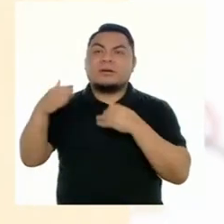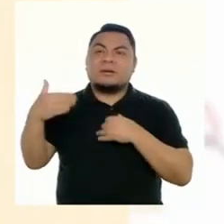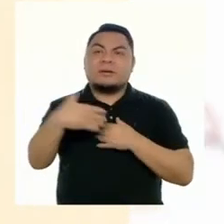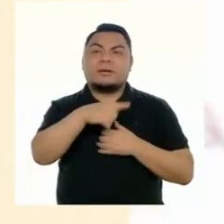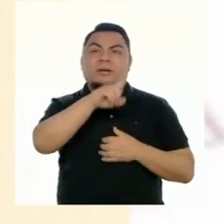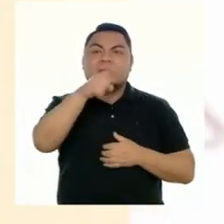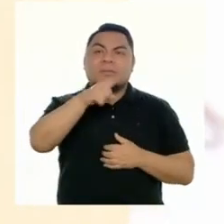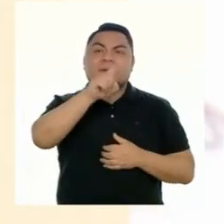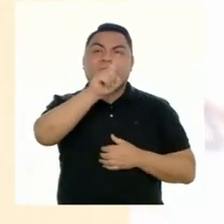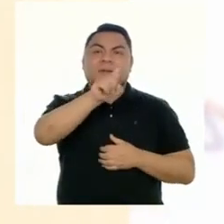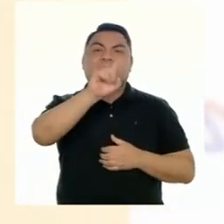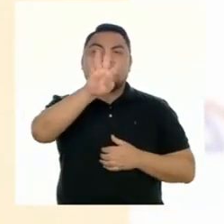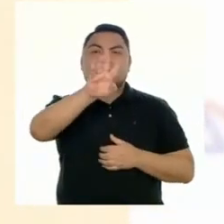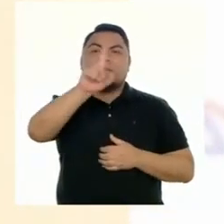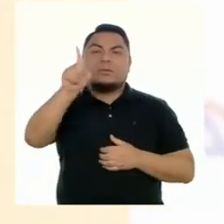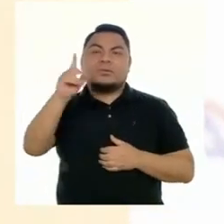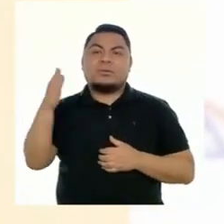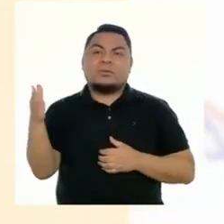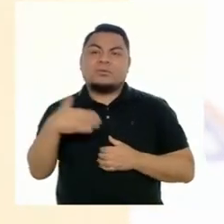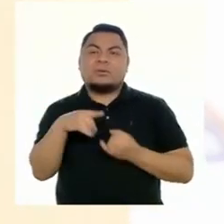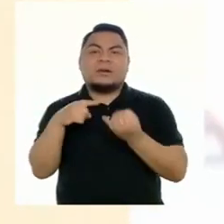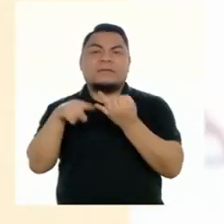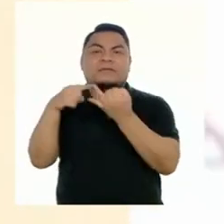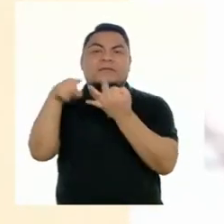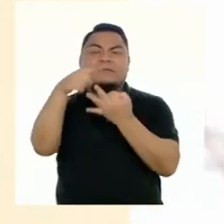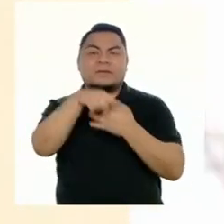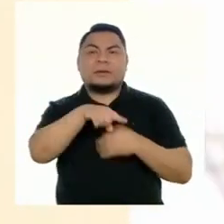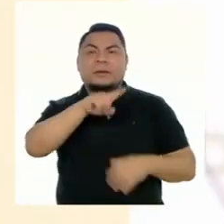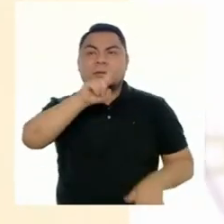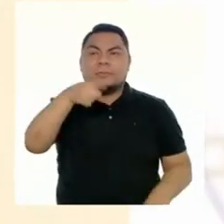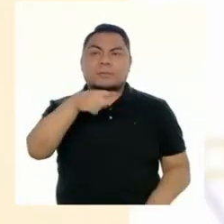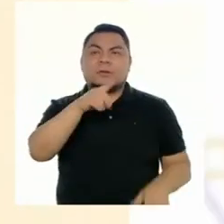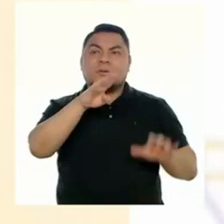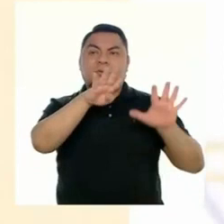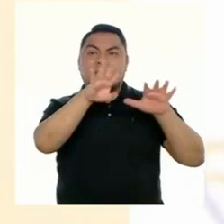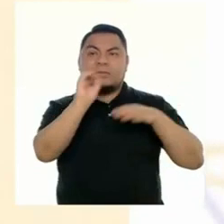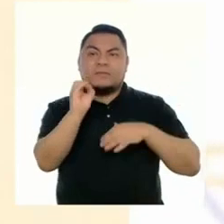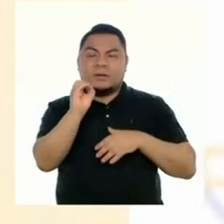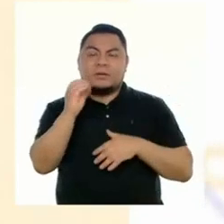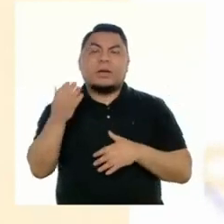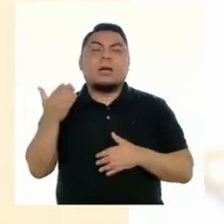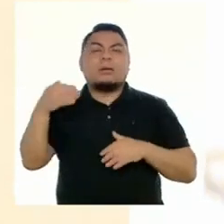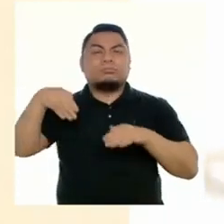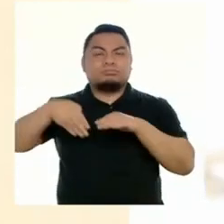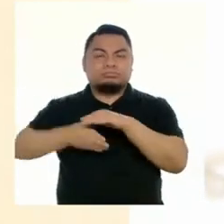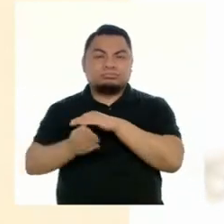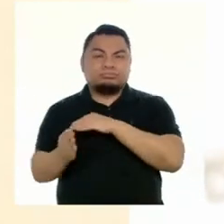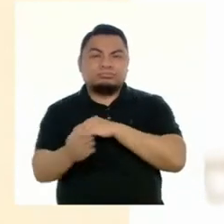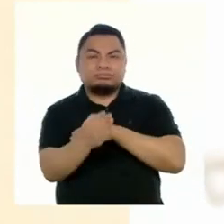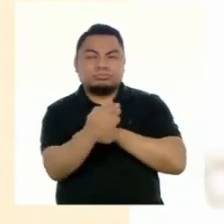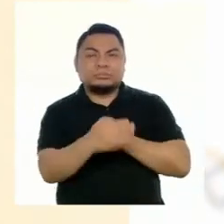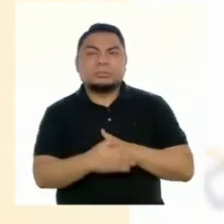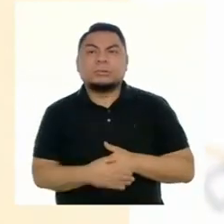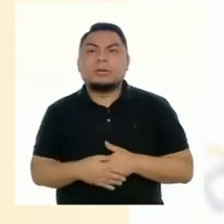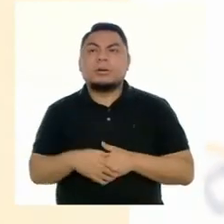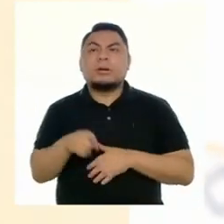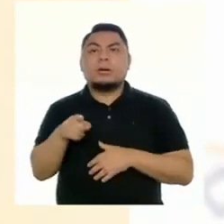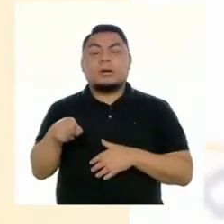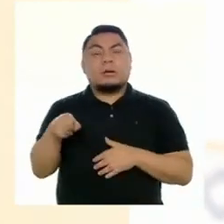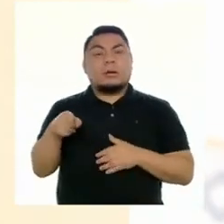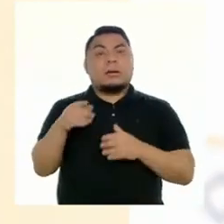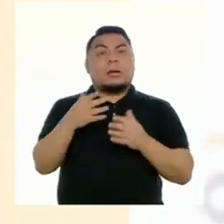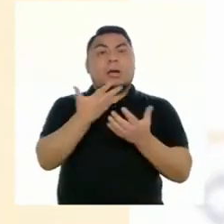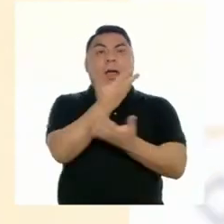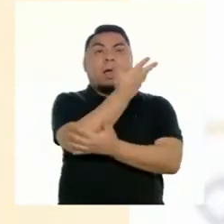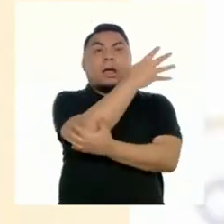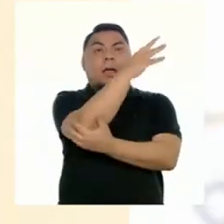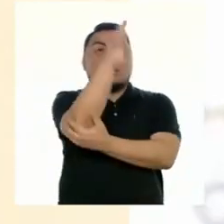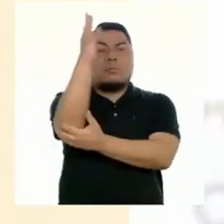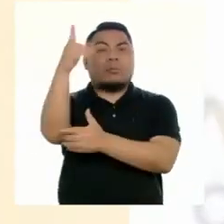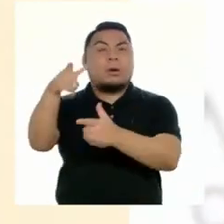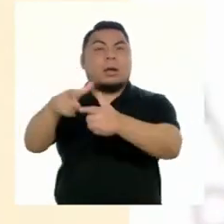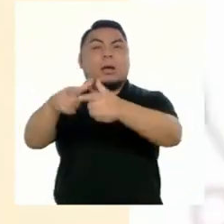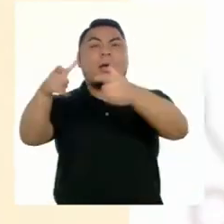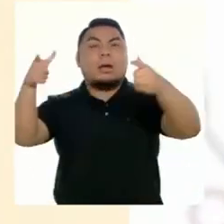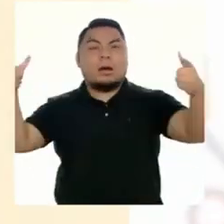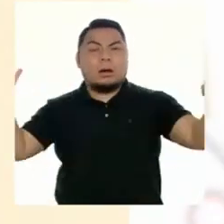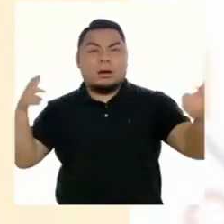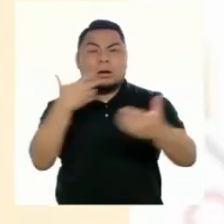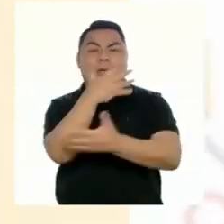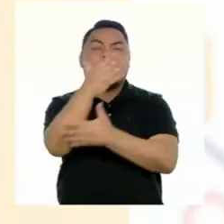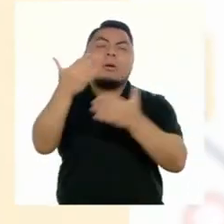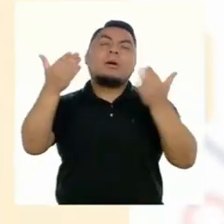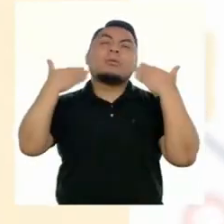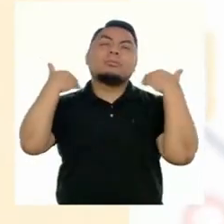.141 especies continentales y 1.090 especies marinas. Bosques tropicales. En cuanto a los bosques